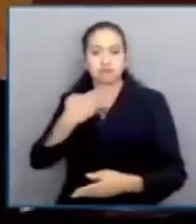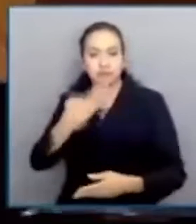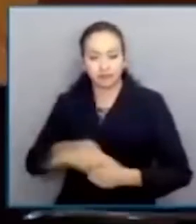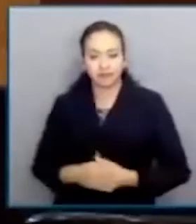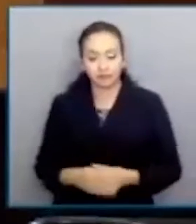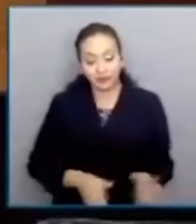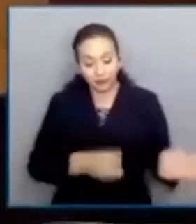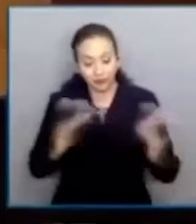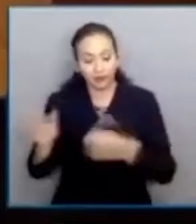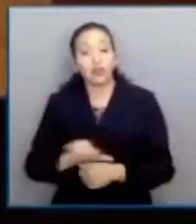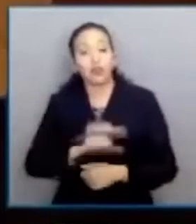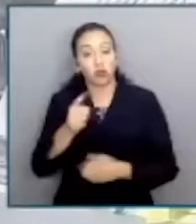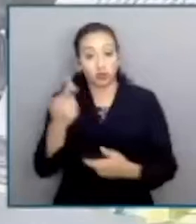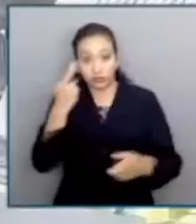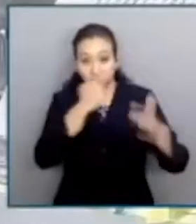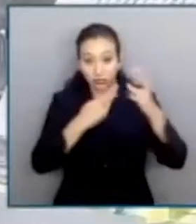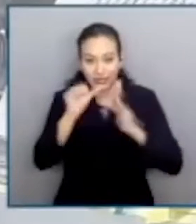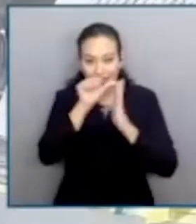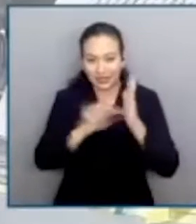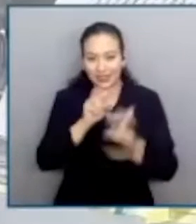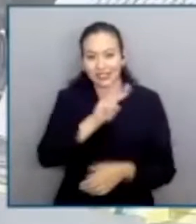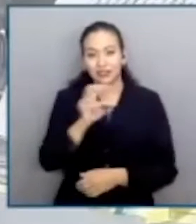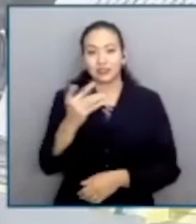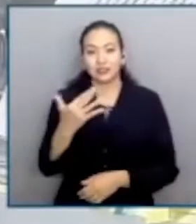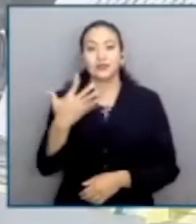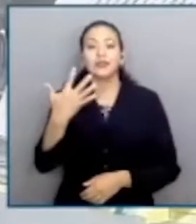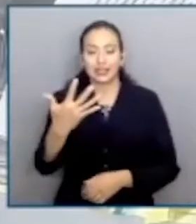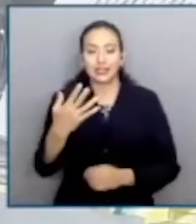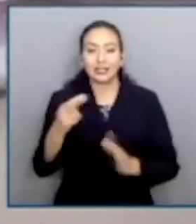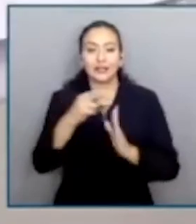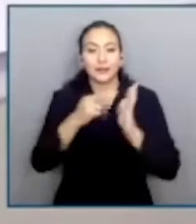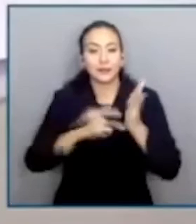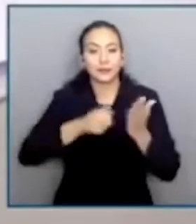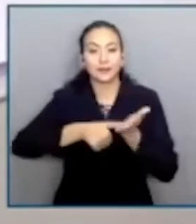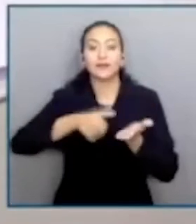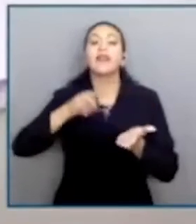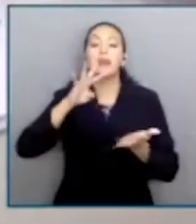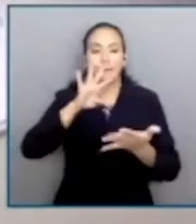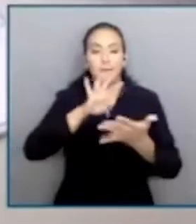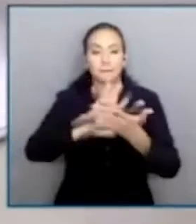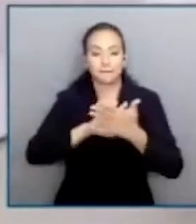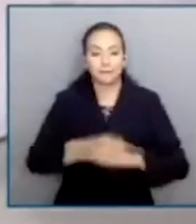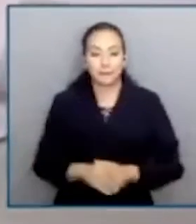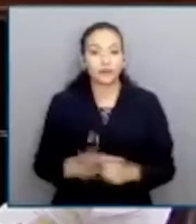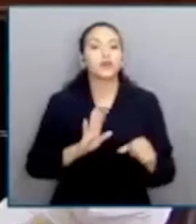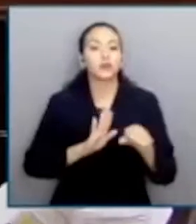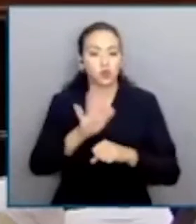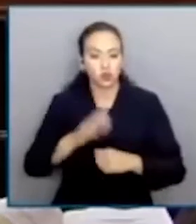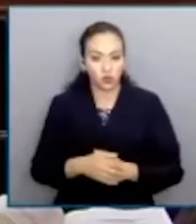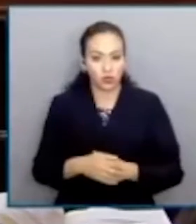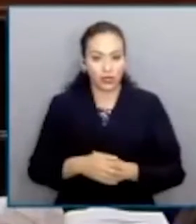validez o invalidez del artículo 255 del Código Penal de Procedimientos Penales que establece el no ejercicio de la acción penal.